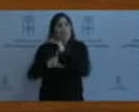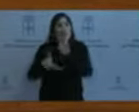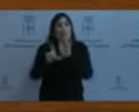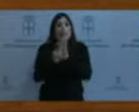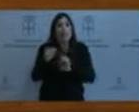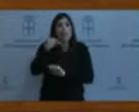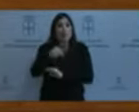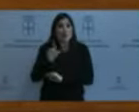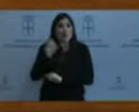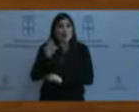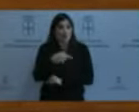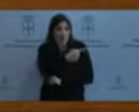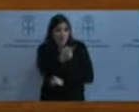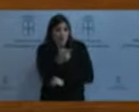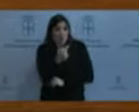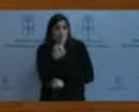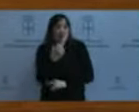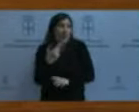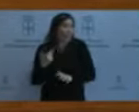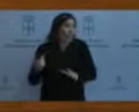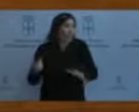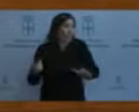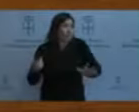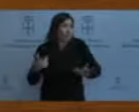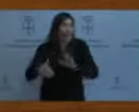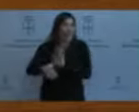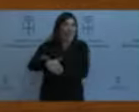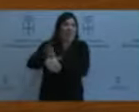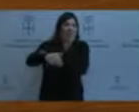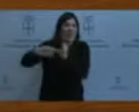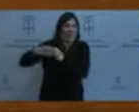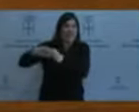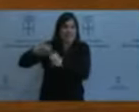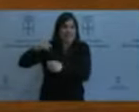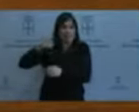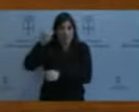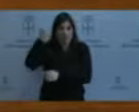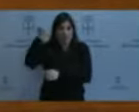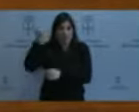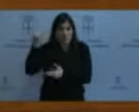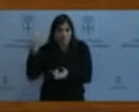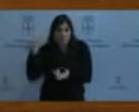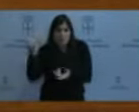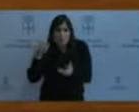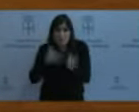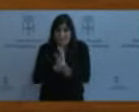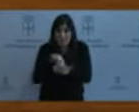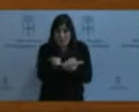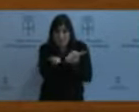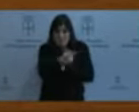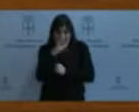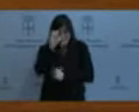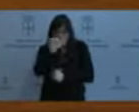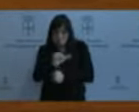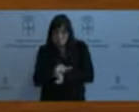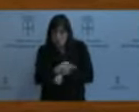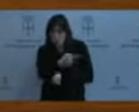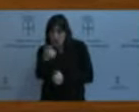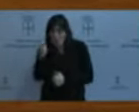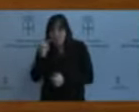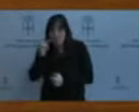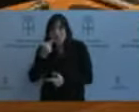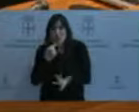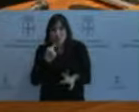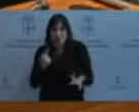de derechas. Eso quiere decir que ustedes no están escuchando lo que los profesores están diciendo que pasa en muchas aulas de